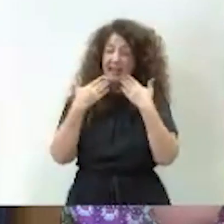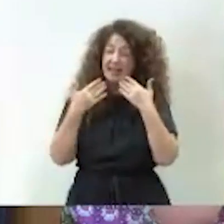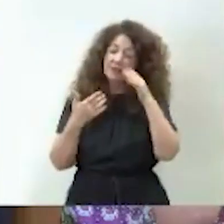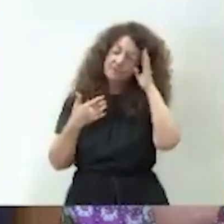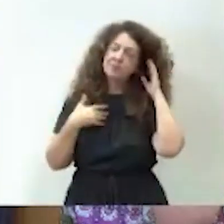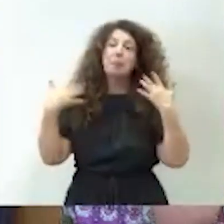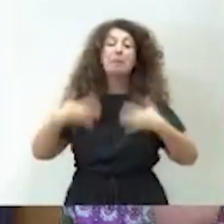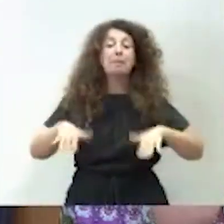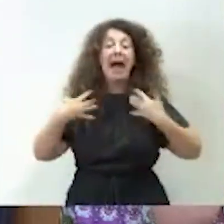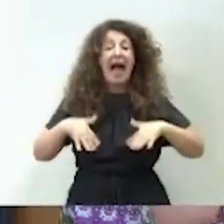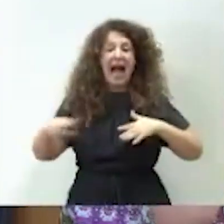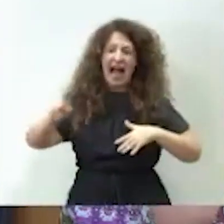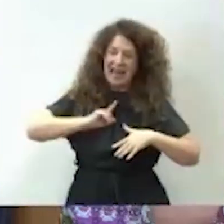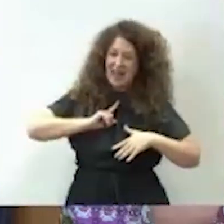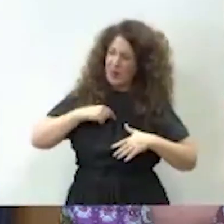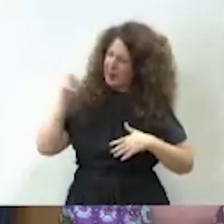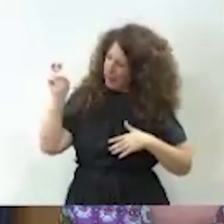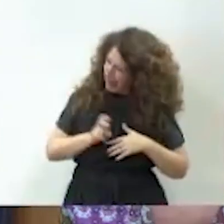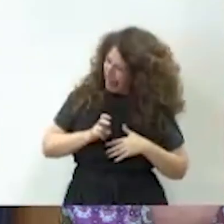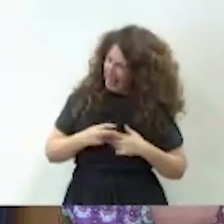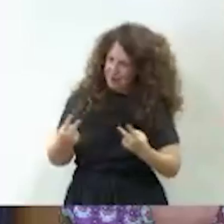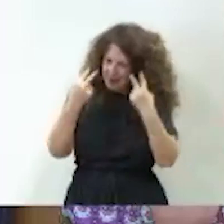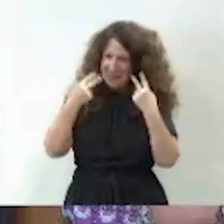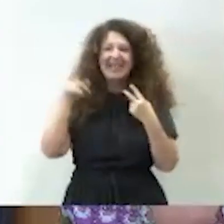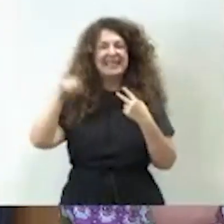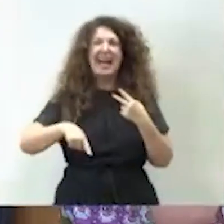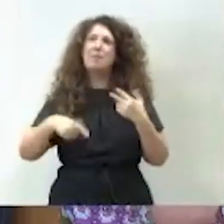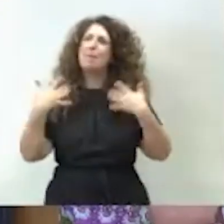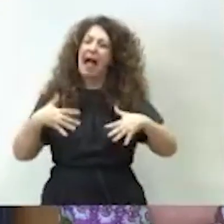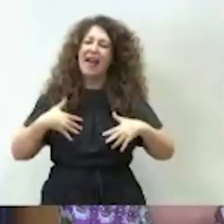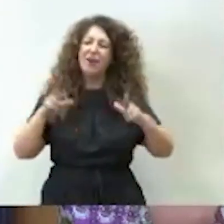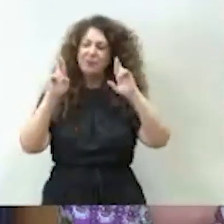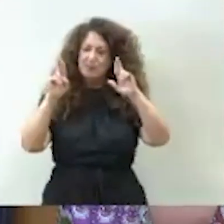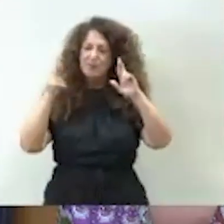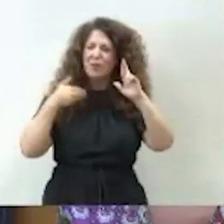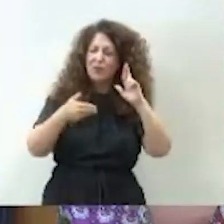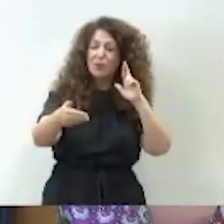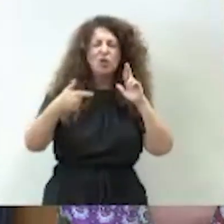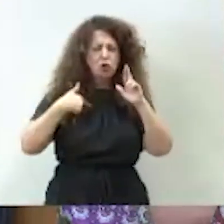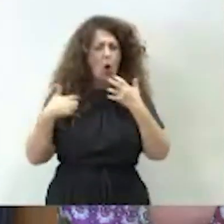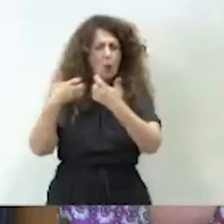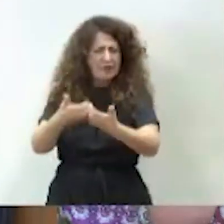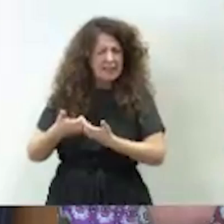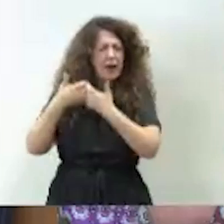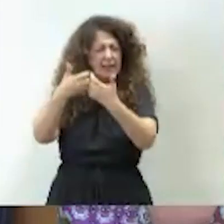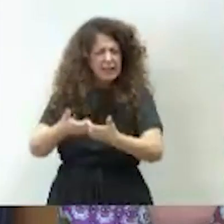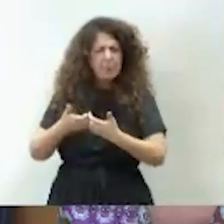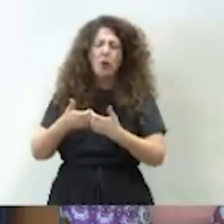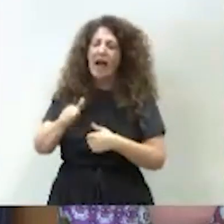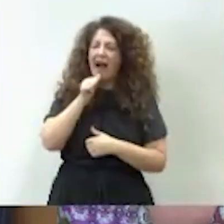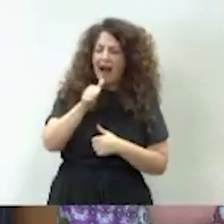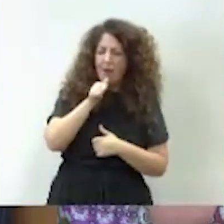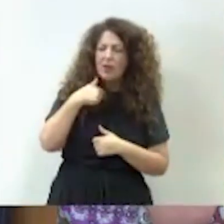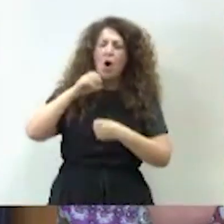Me alegro de que se alegre de que venga y me alegro de que me desee usted buenas cosas para el futuro porque yo daré la batalla por el agua. No llamaré